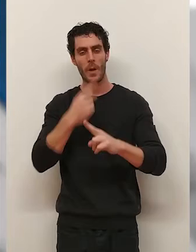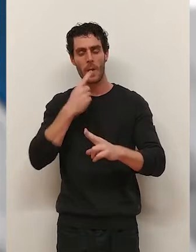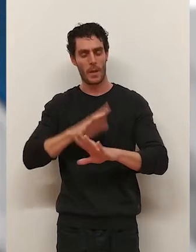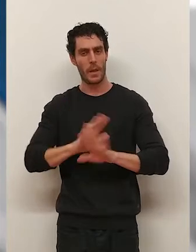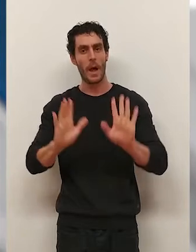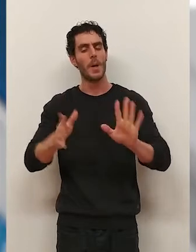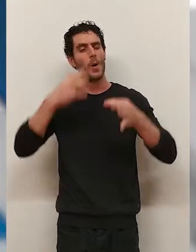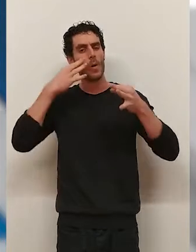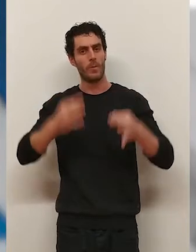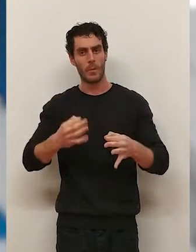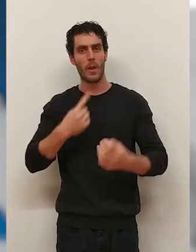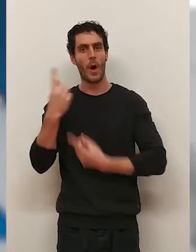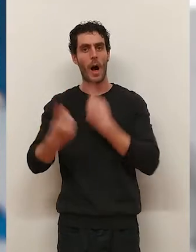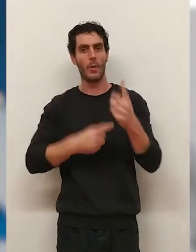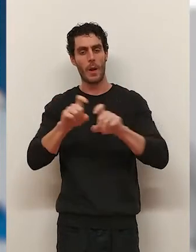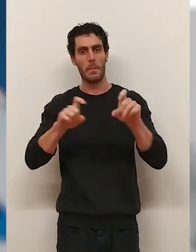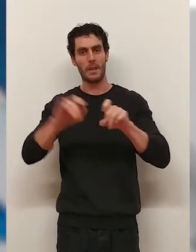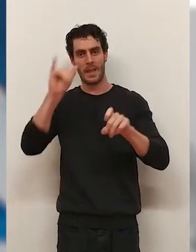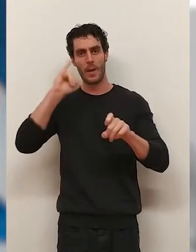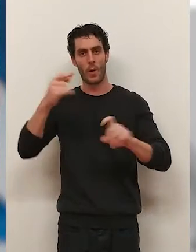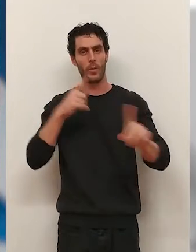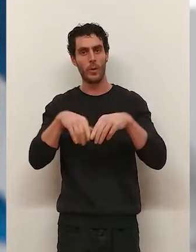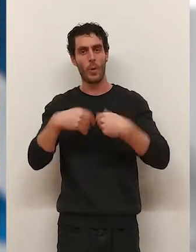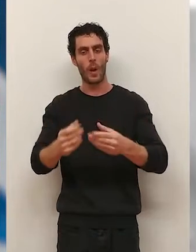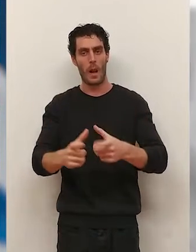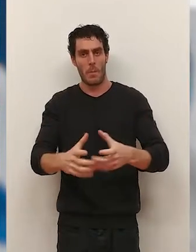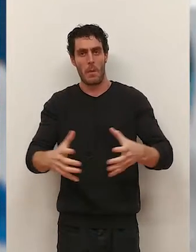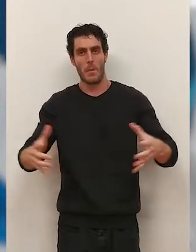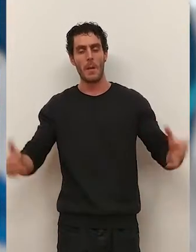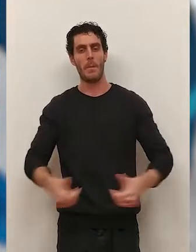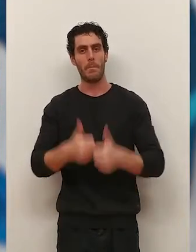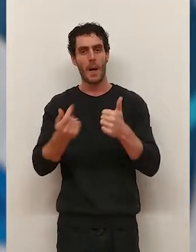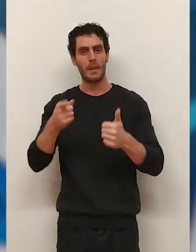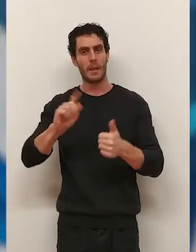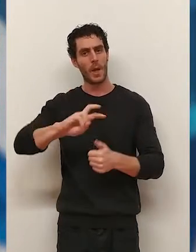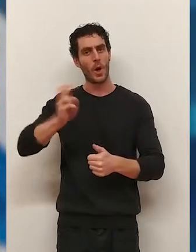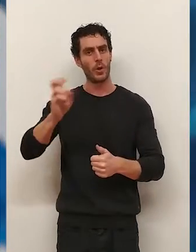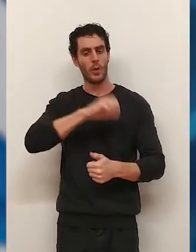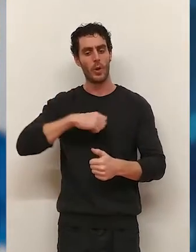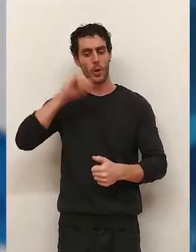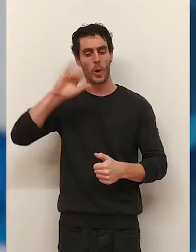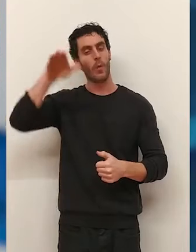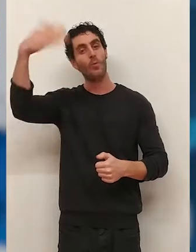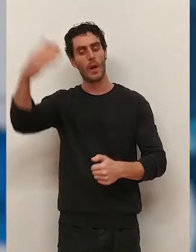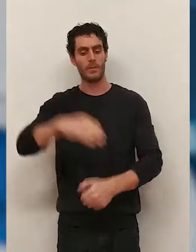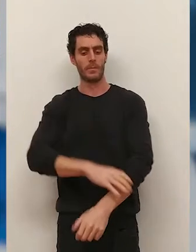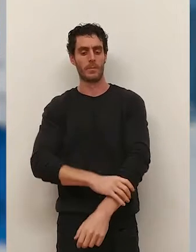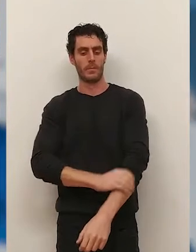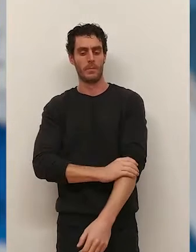nombres, pero sí han confirmado que algunas son empresas riojanas que buscan expandirse y otras llegan de fuera de la comunidad.